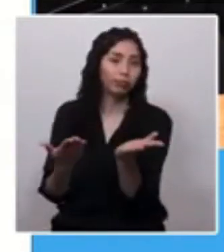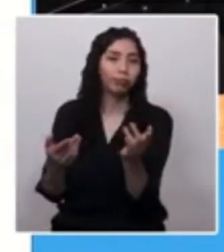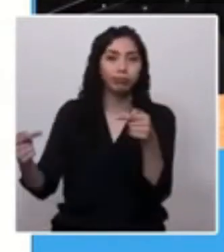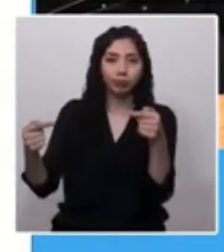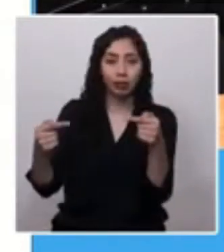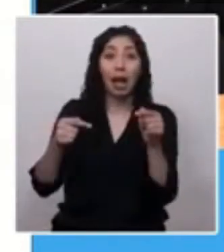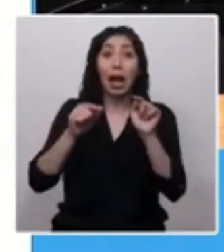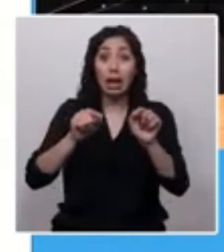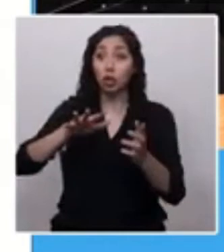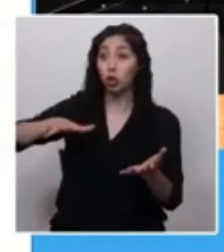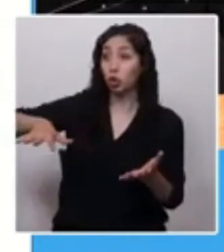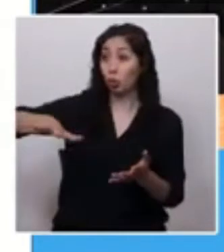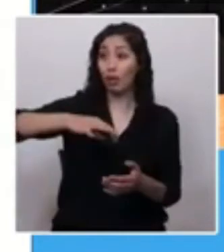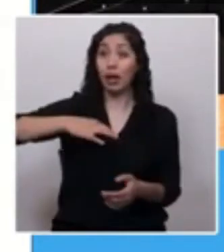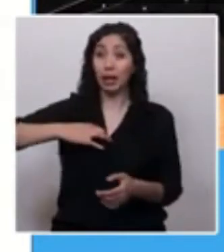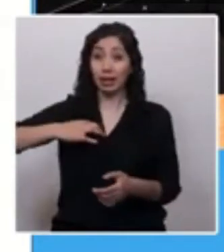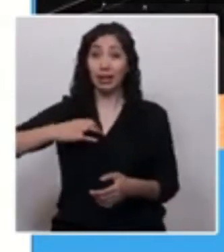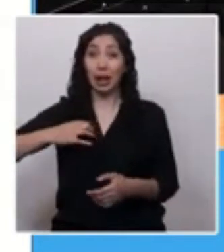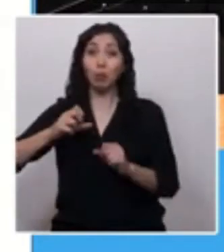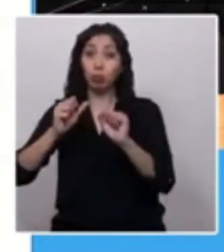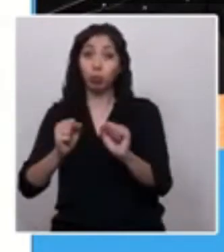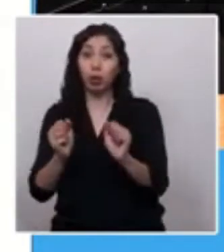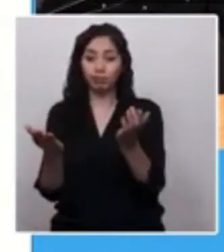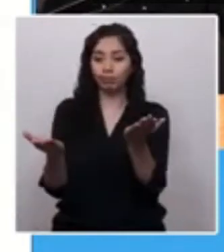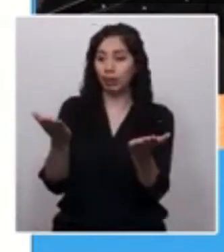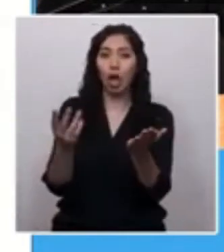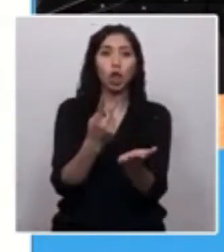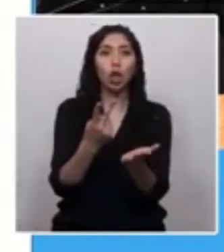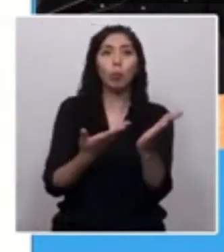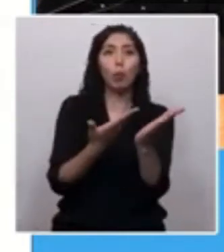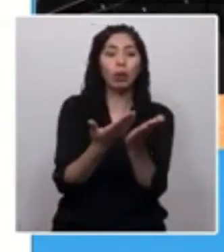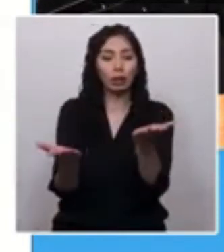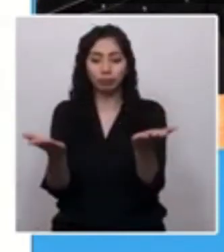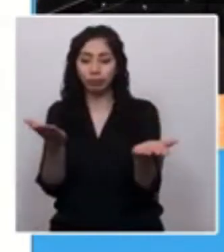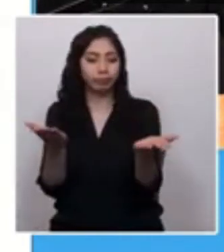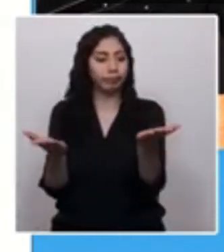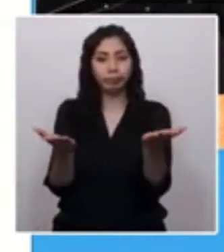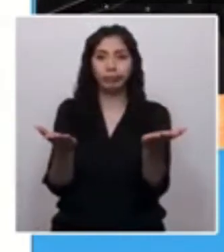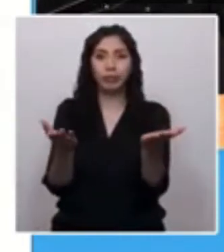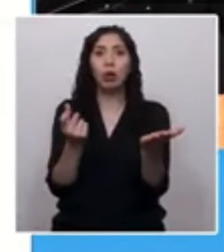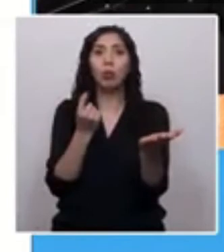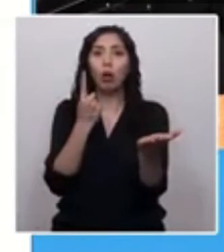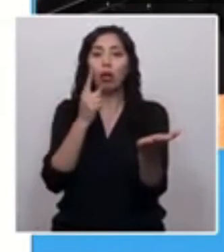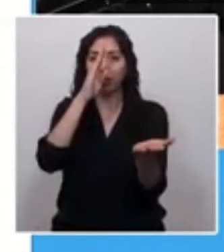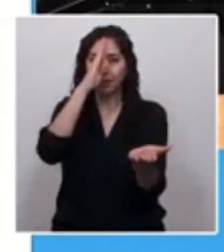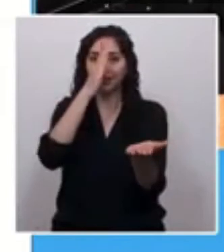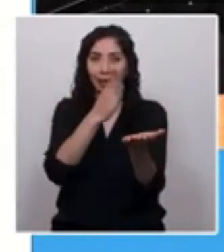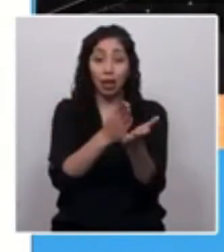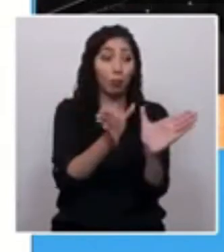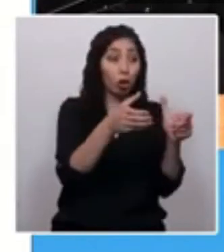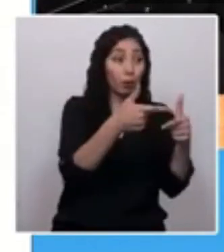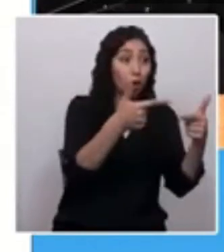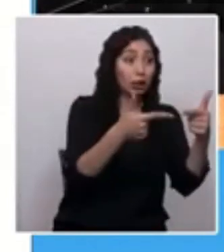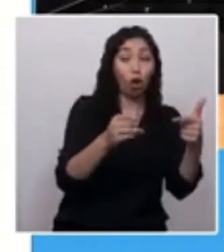propuesta ciudadana, la contrapropuesta del poder político y el rechazo de ambas. Esto